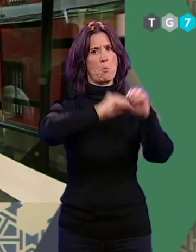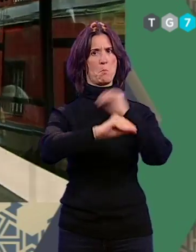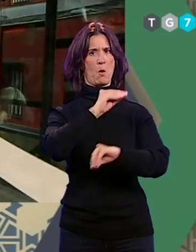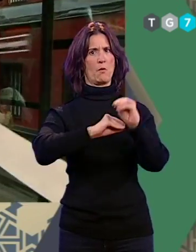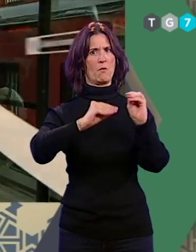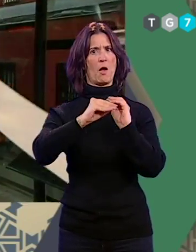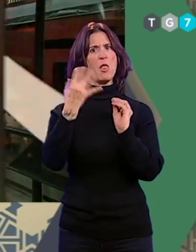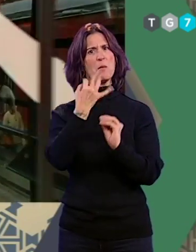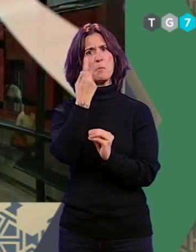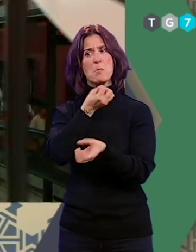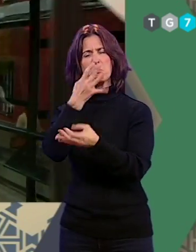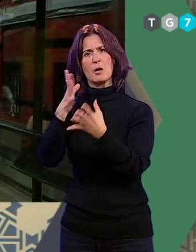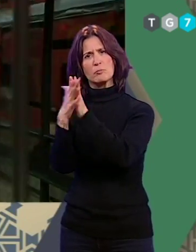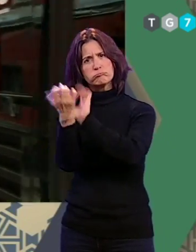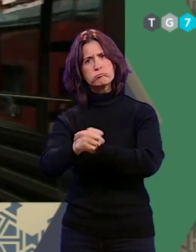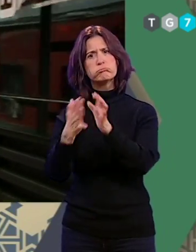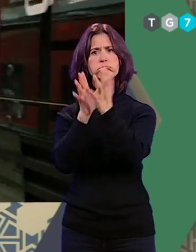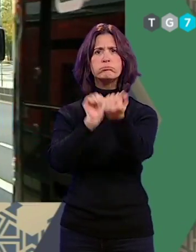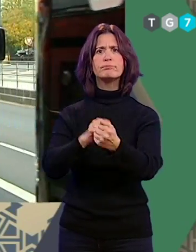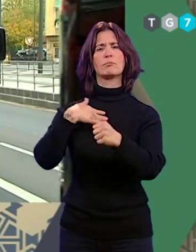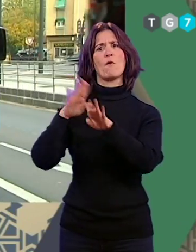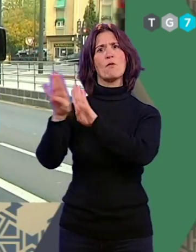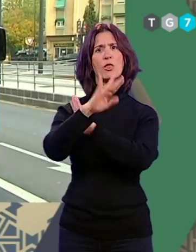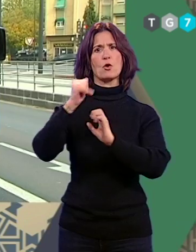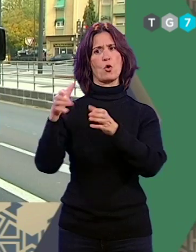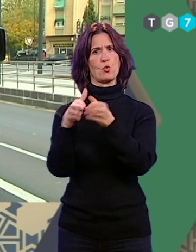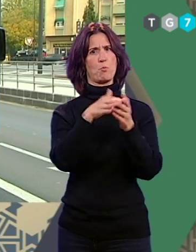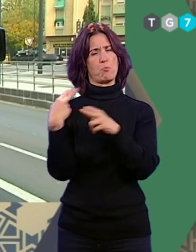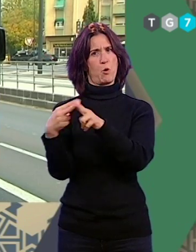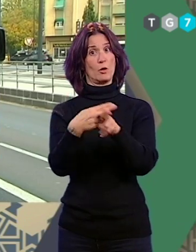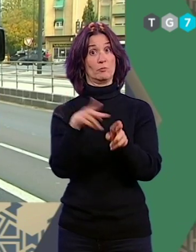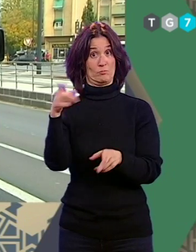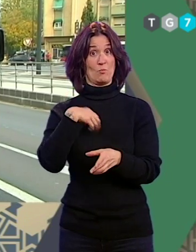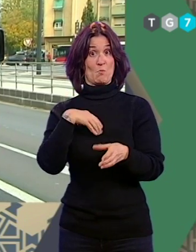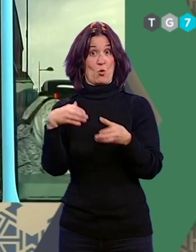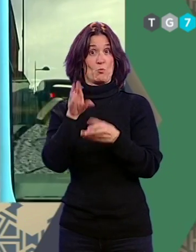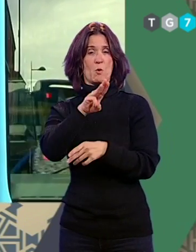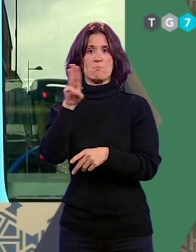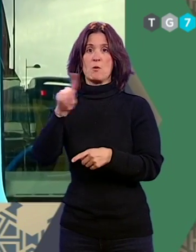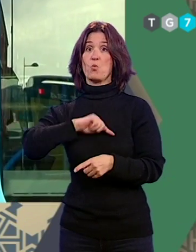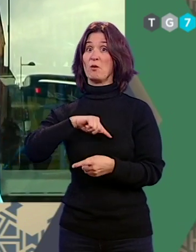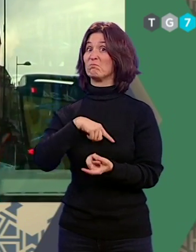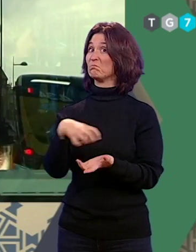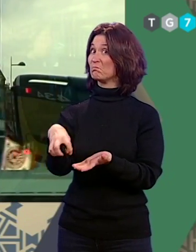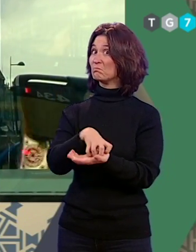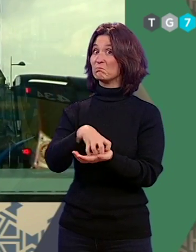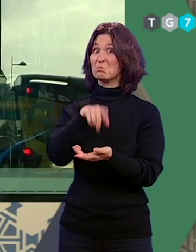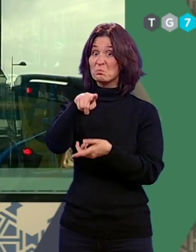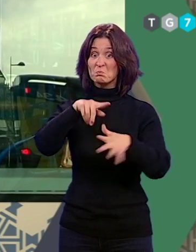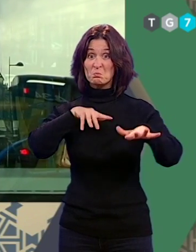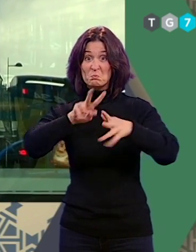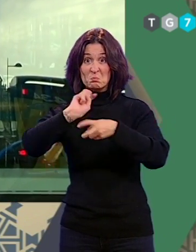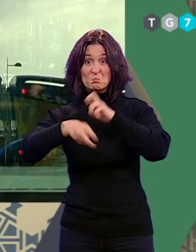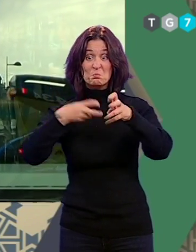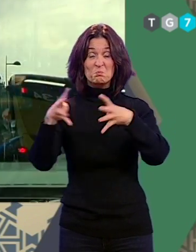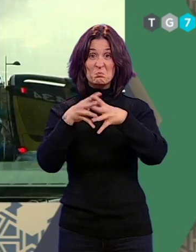sin consensuar con los vecinos y el resto de fuerzas políticas. La portavoz popular ha mostrado sus dudas ante la remodelación presentada